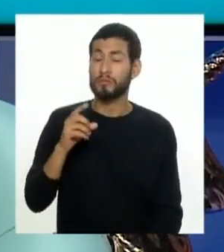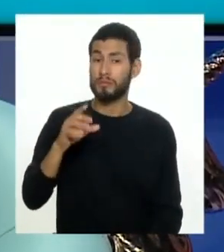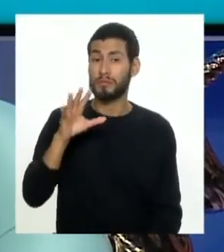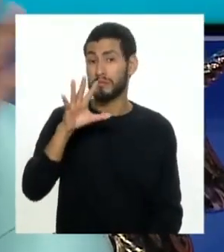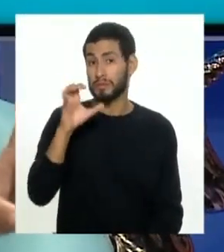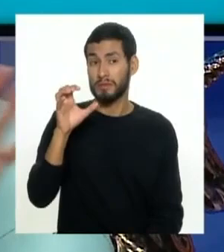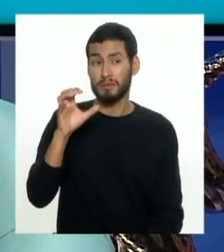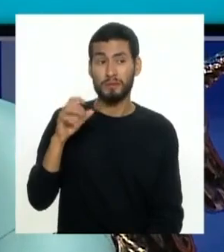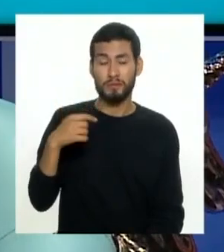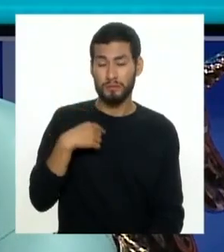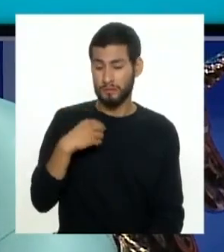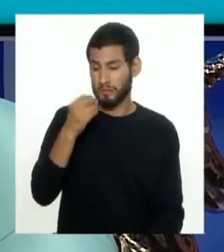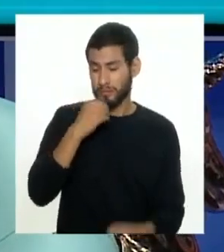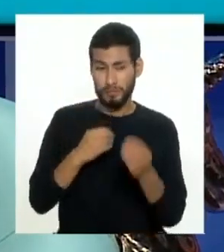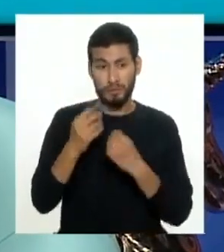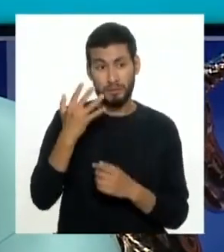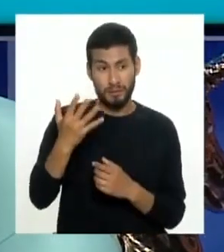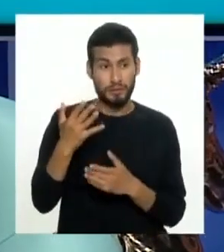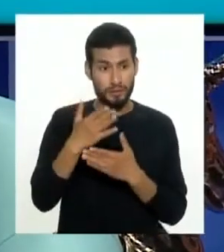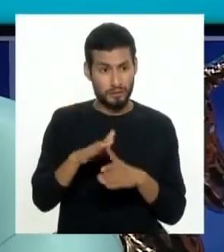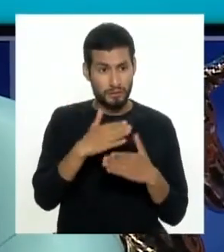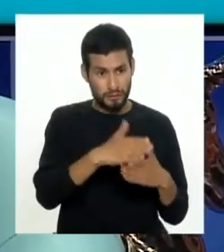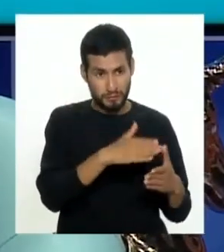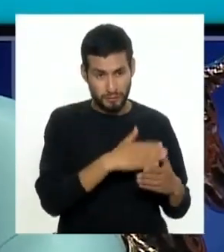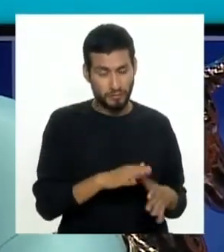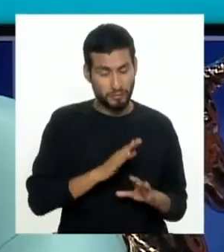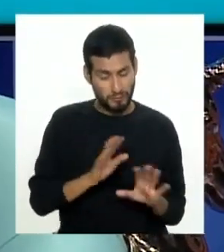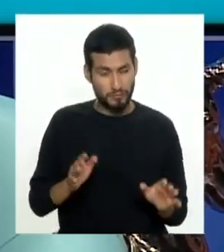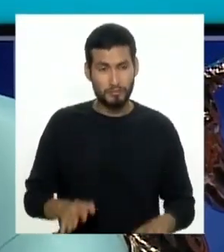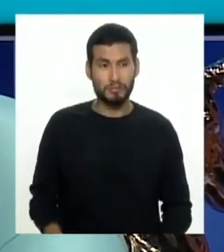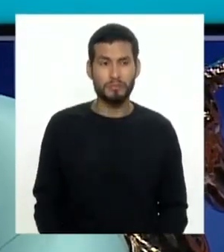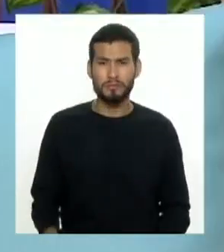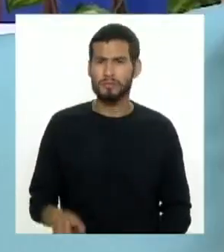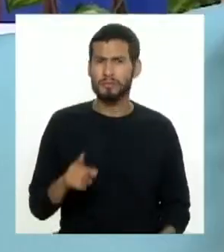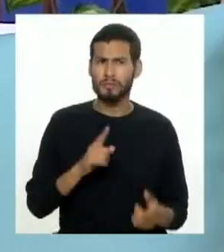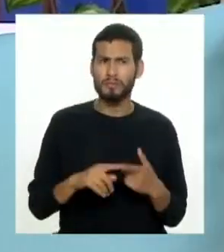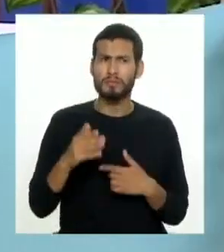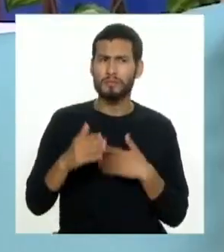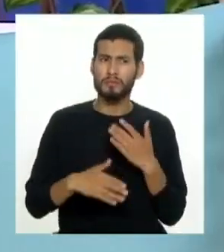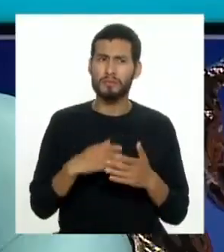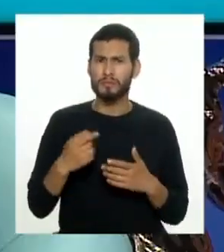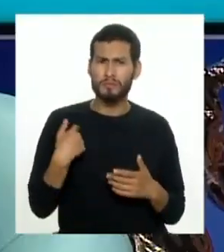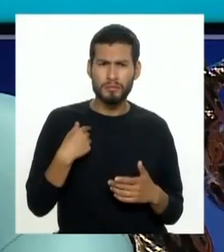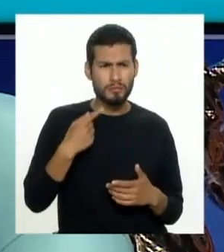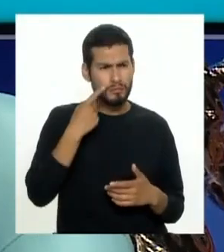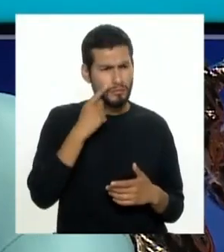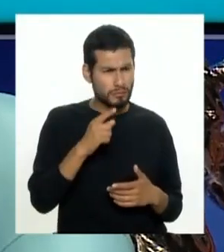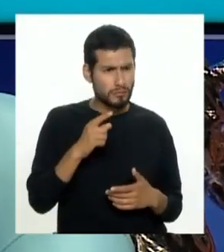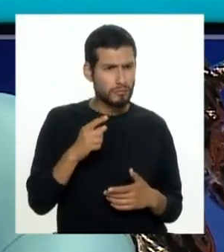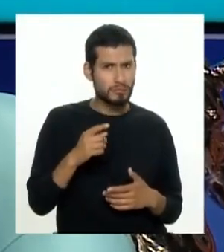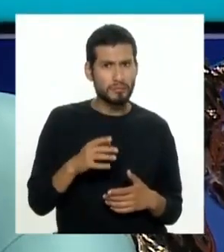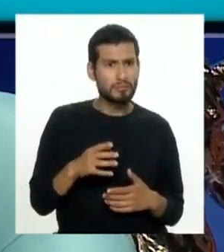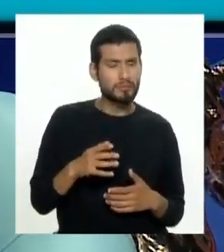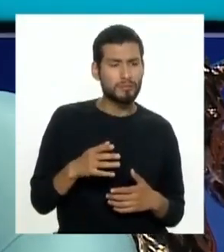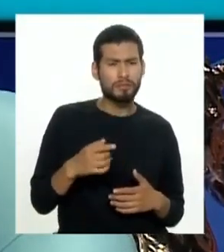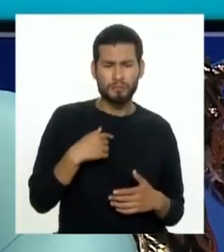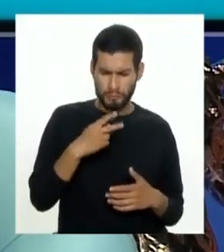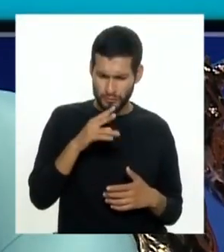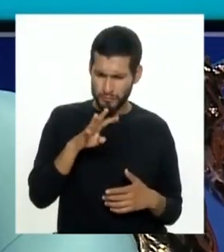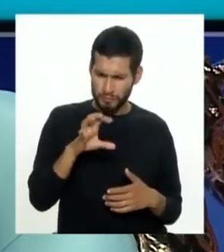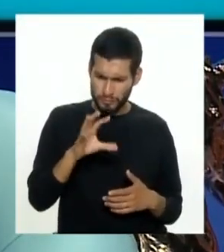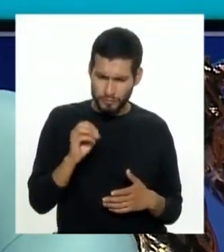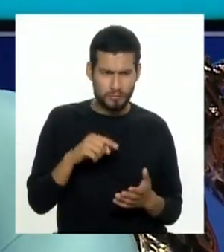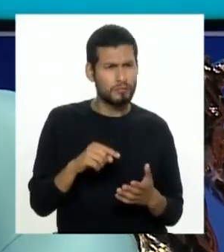500 comen 5 con su proteína pero realmente empezaste a dar cuenta de ya no alcanzaba y en eso no 450